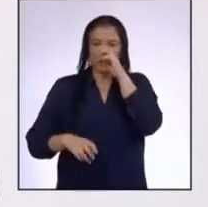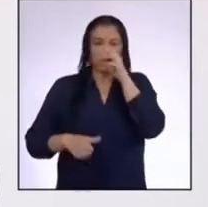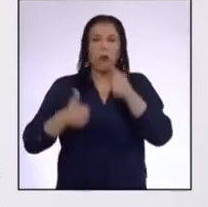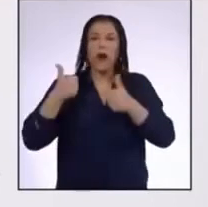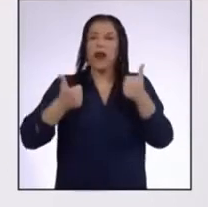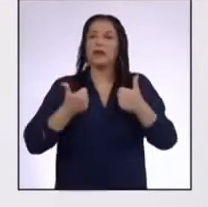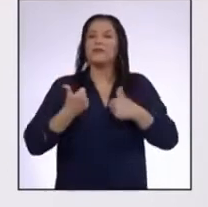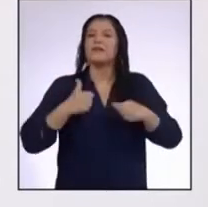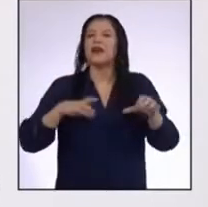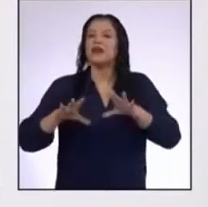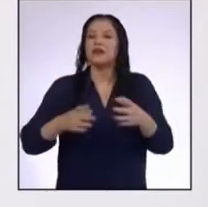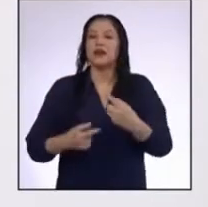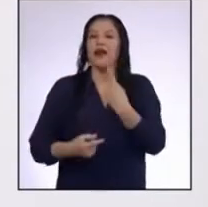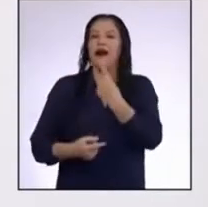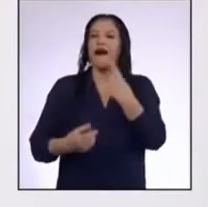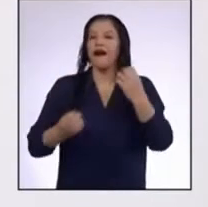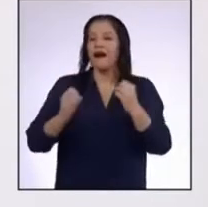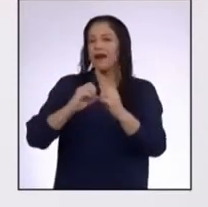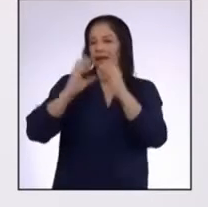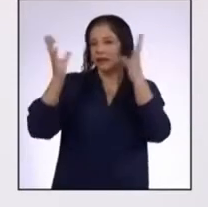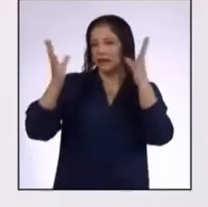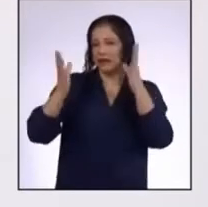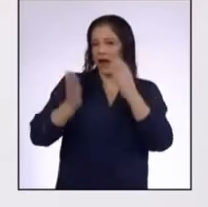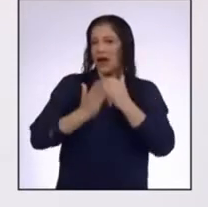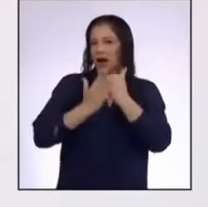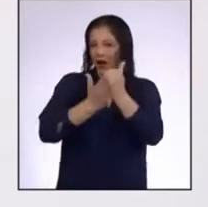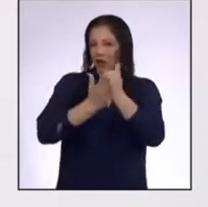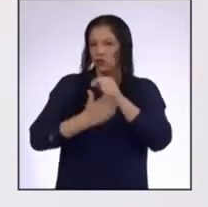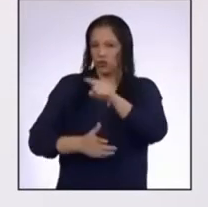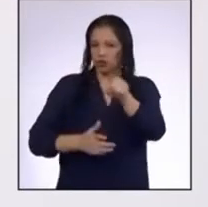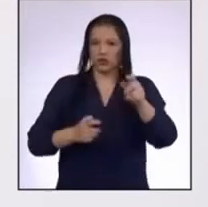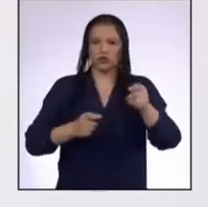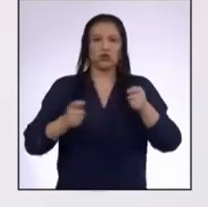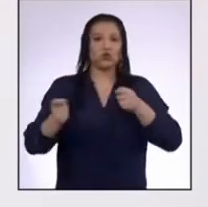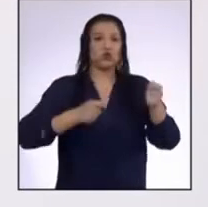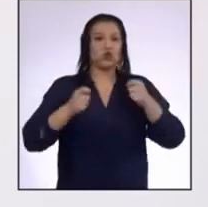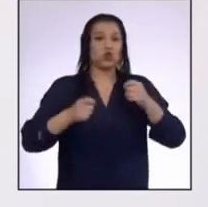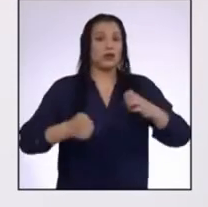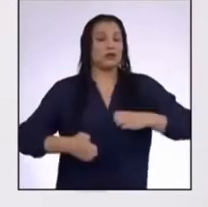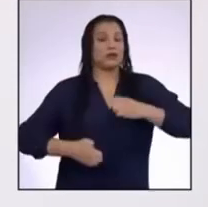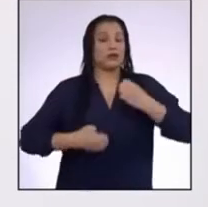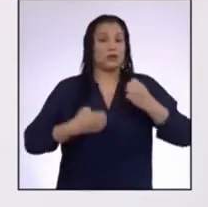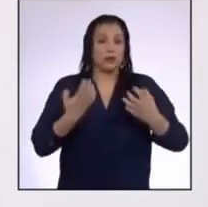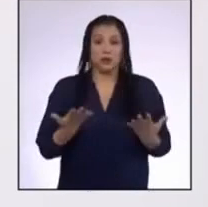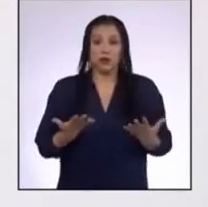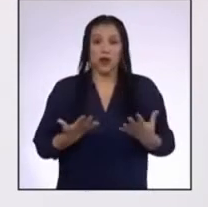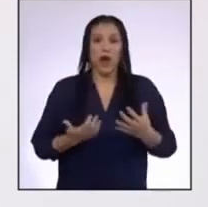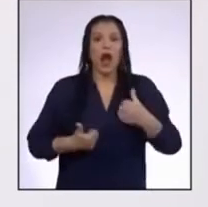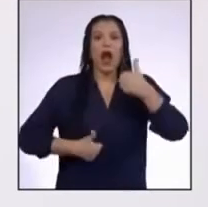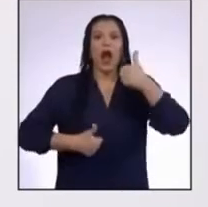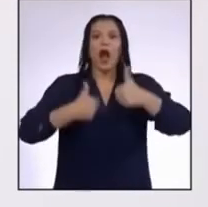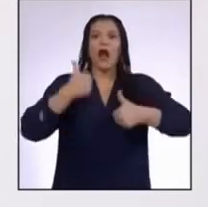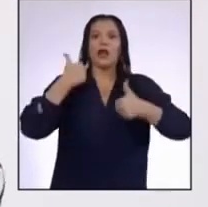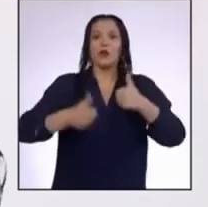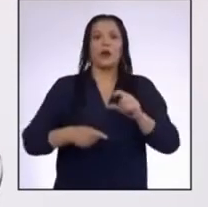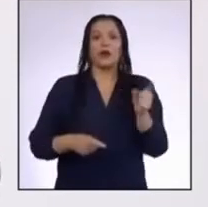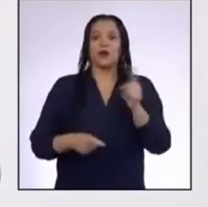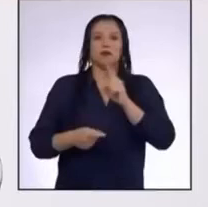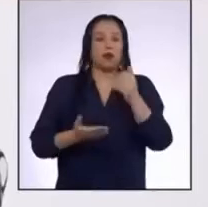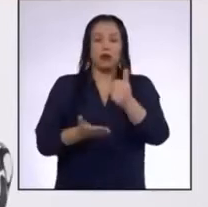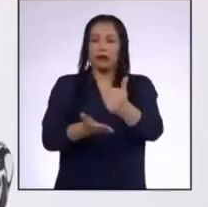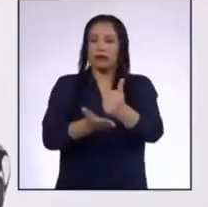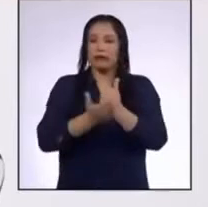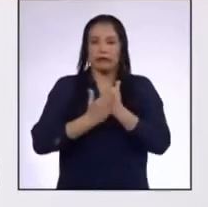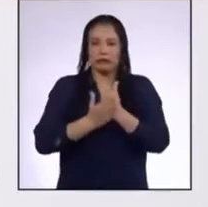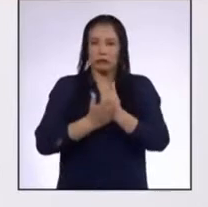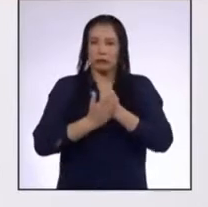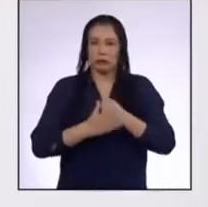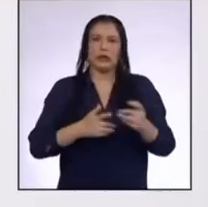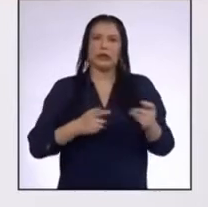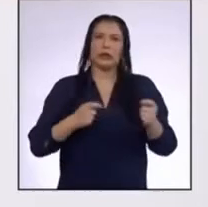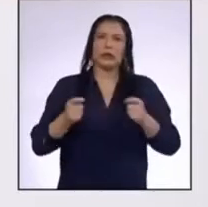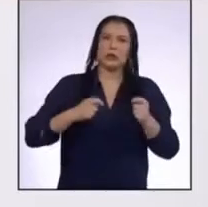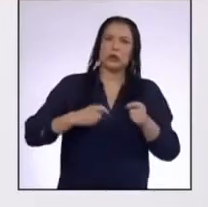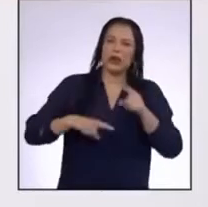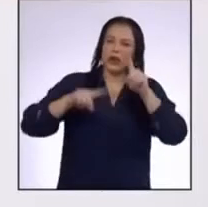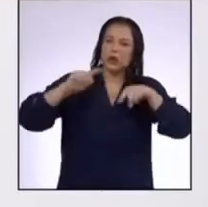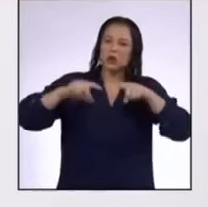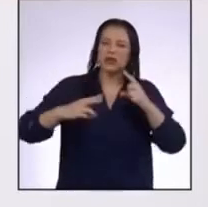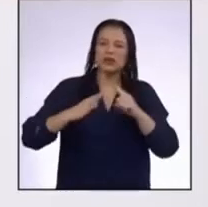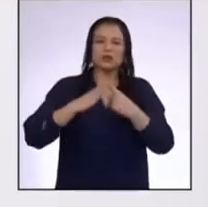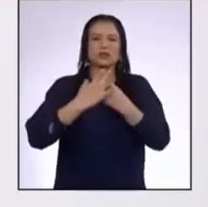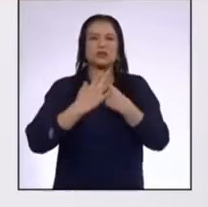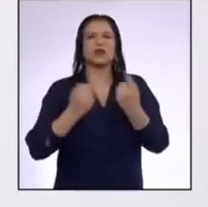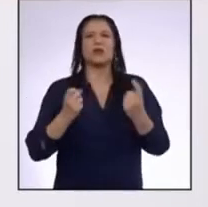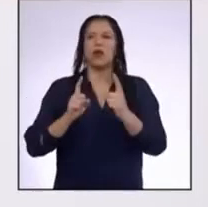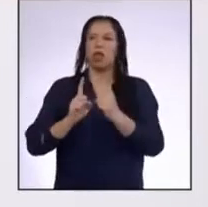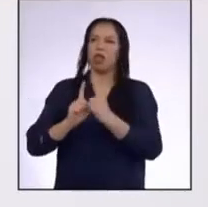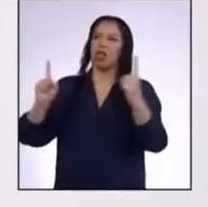acciones cotidianas les ayudan a regular sus emociones Y cuáles no les ayudan a sobrellevar situaciones como el